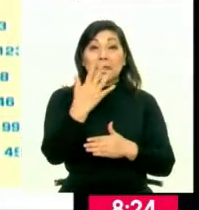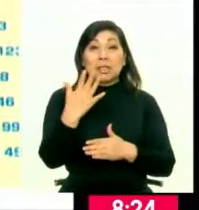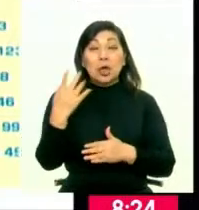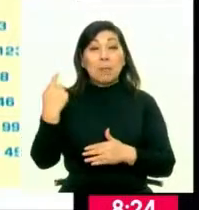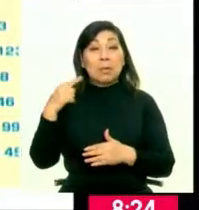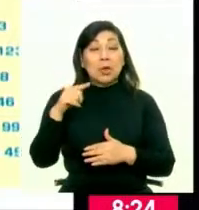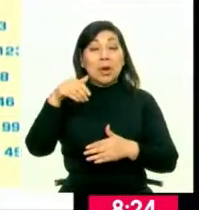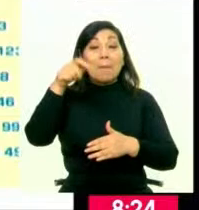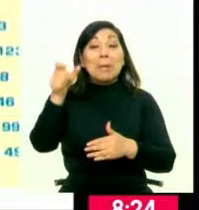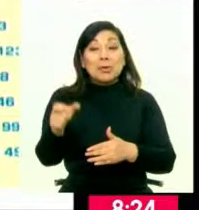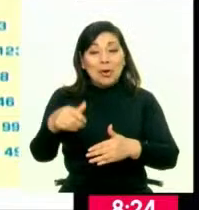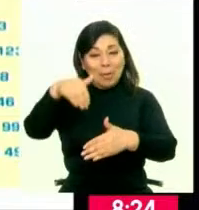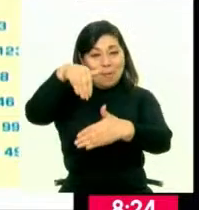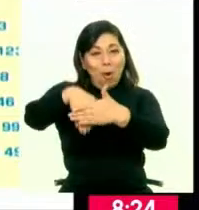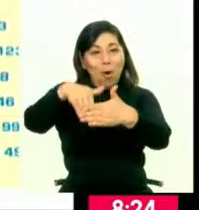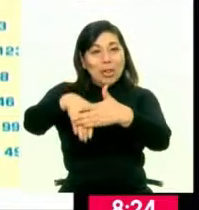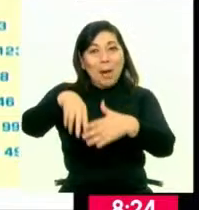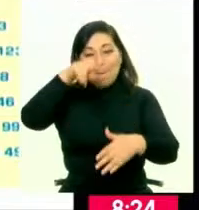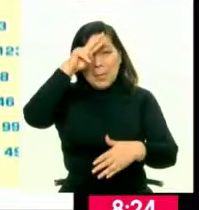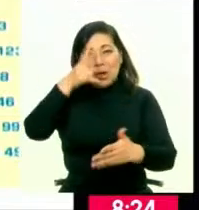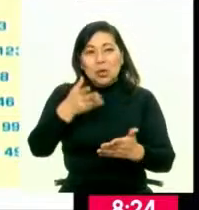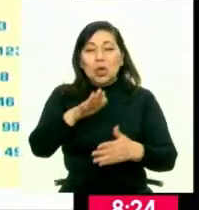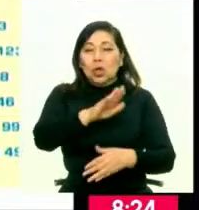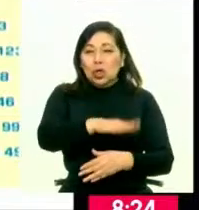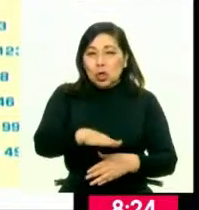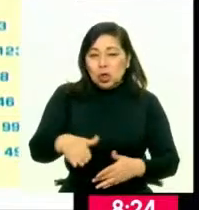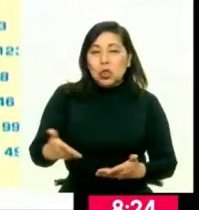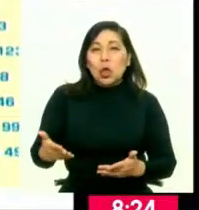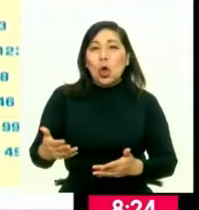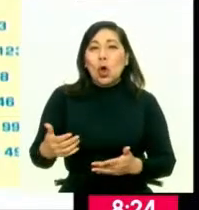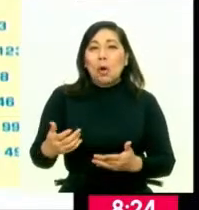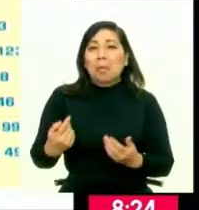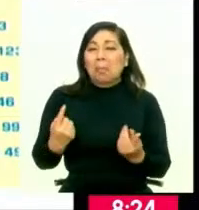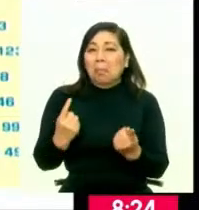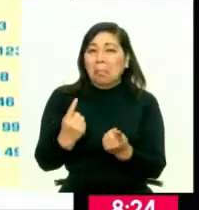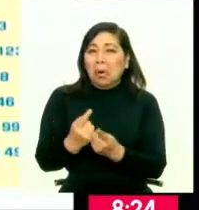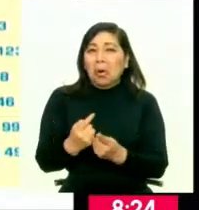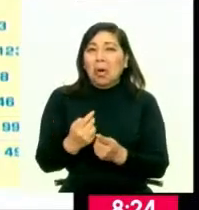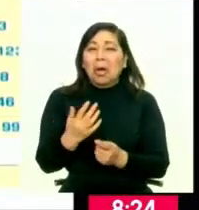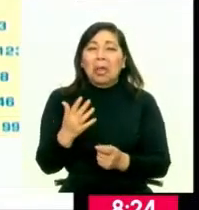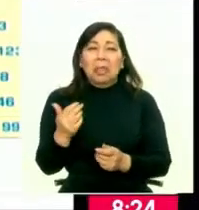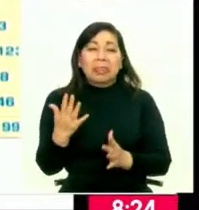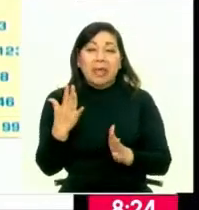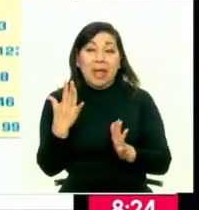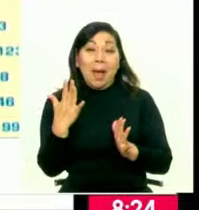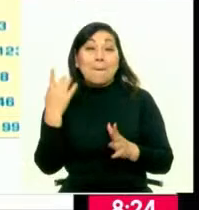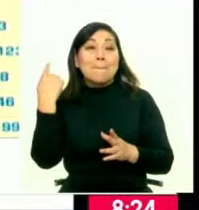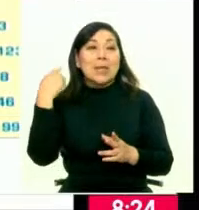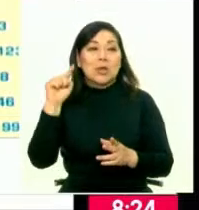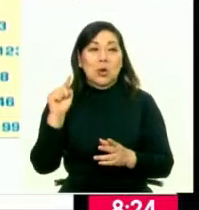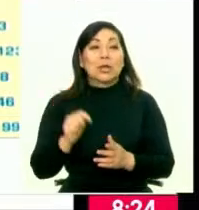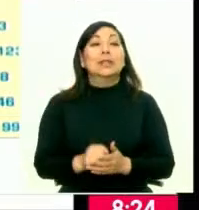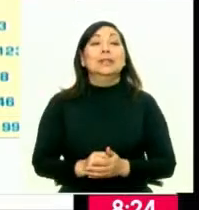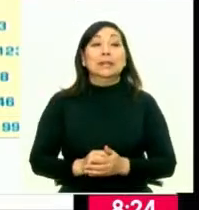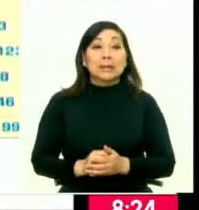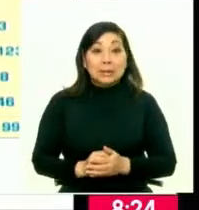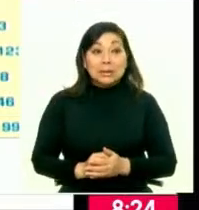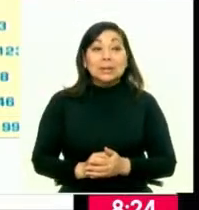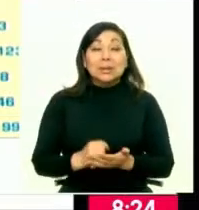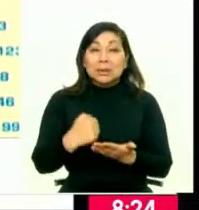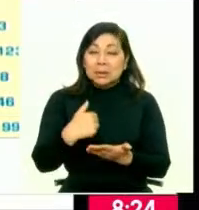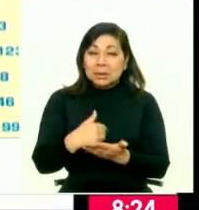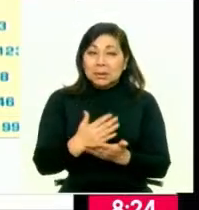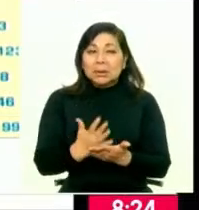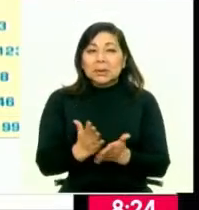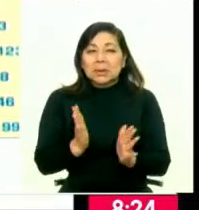millones de votantes. Generalmente, que son los niños, niñas y adolescentes, se encuentran entre los 10 millones. De acuerdo. Entonces hay una proporción